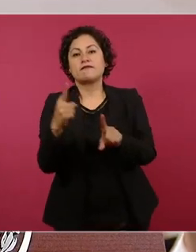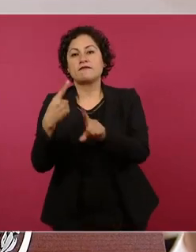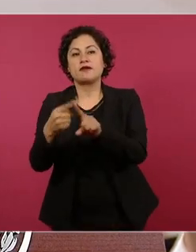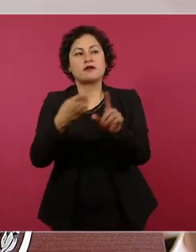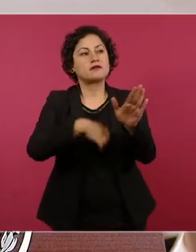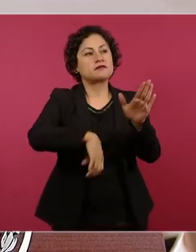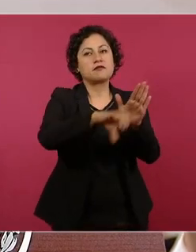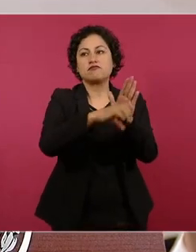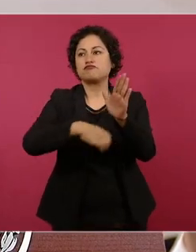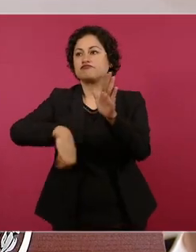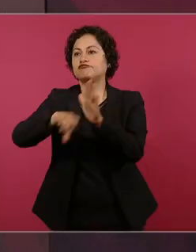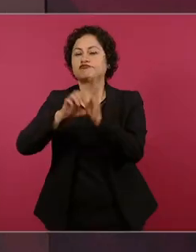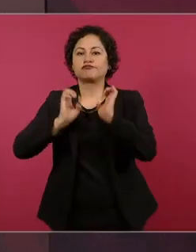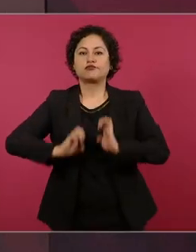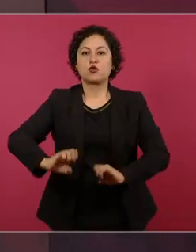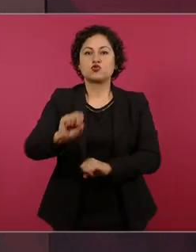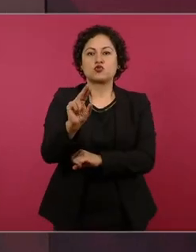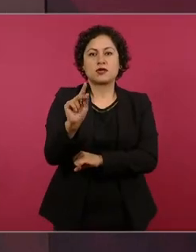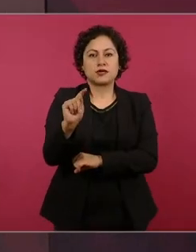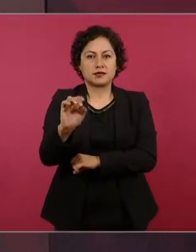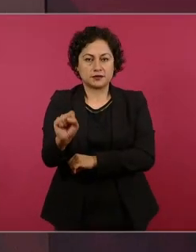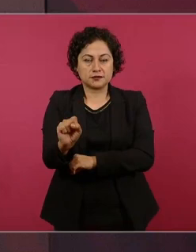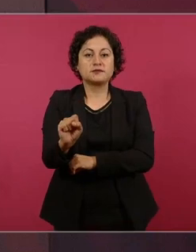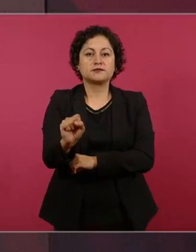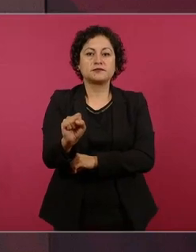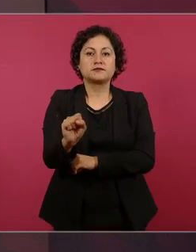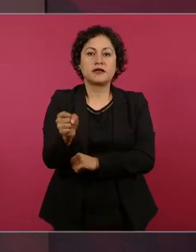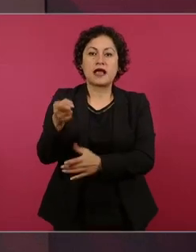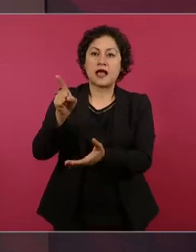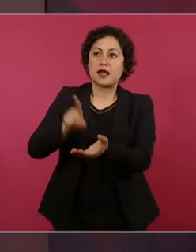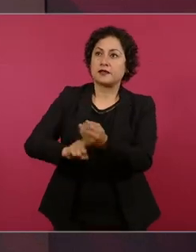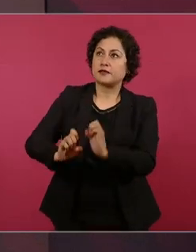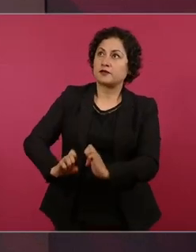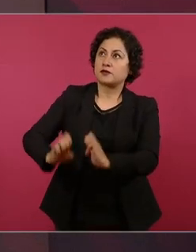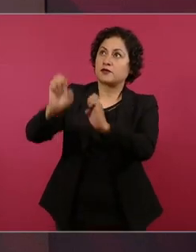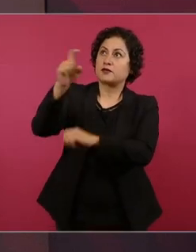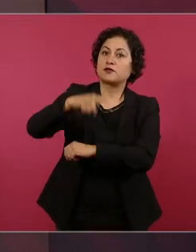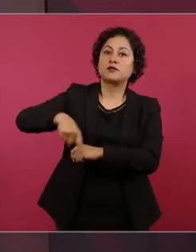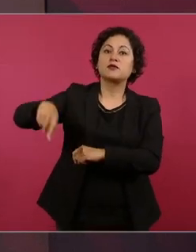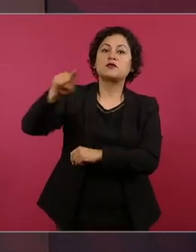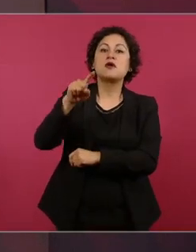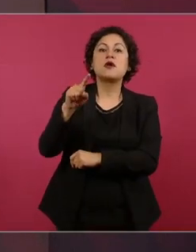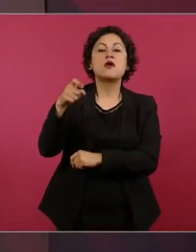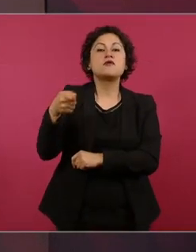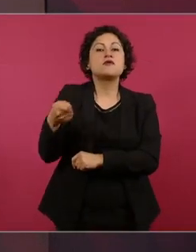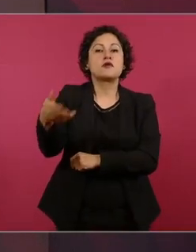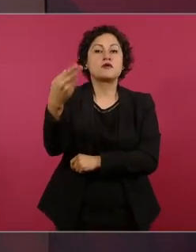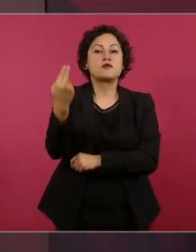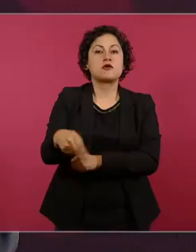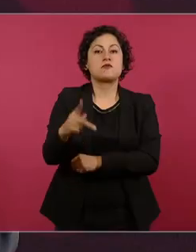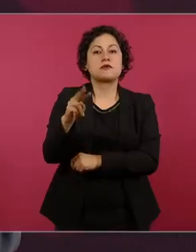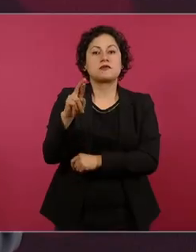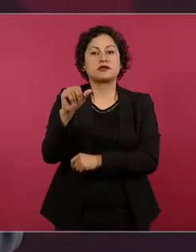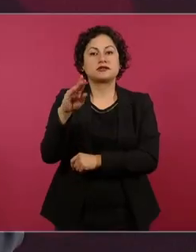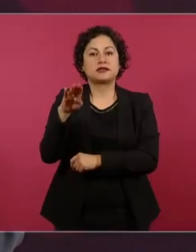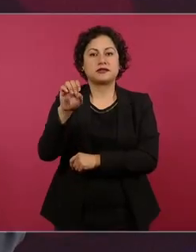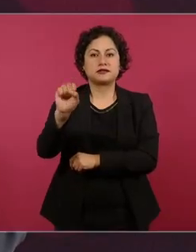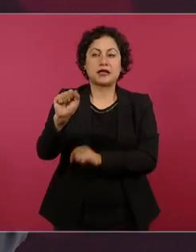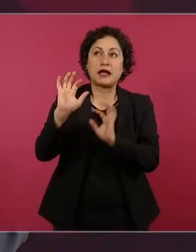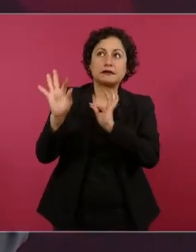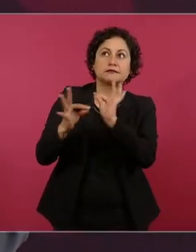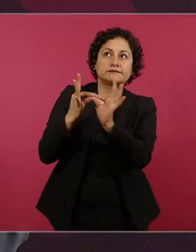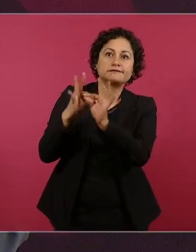de la renovada Torre Princesa y el 25 de